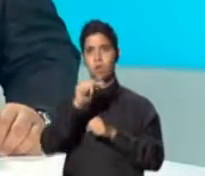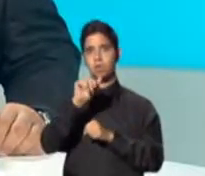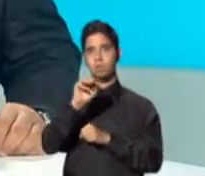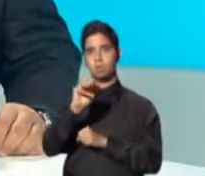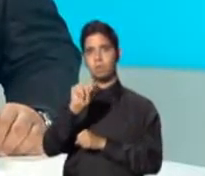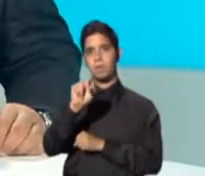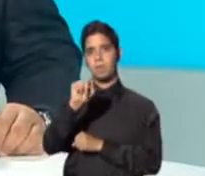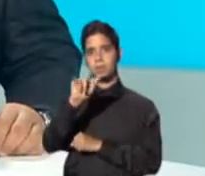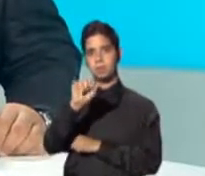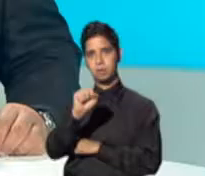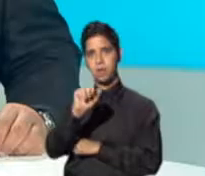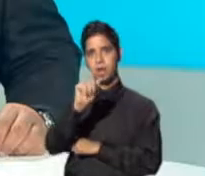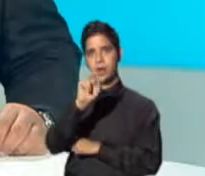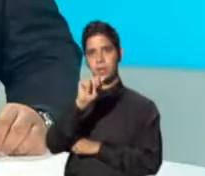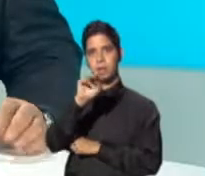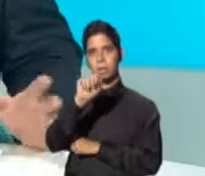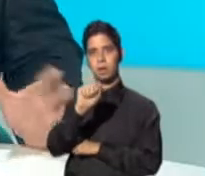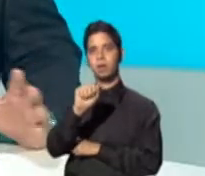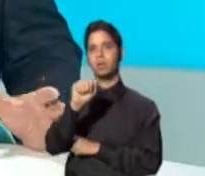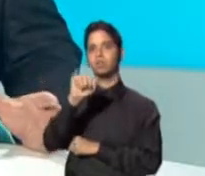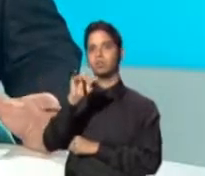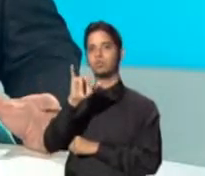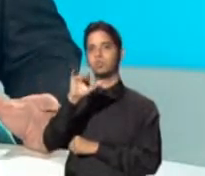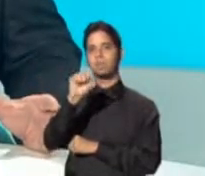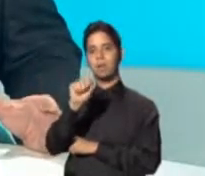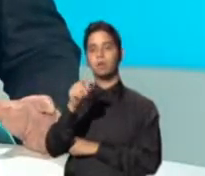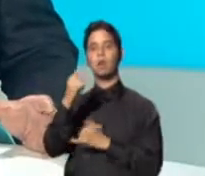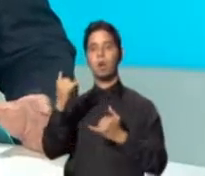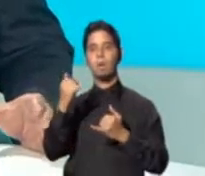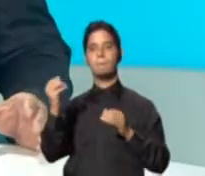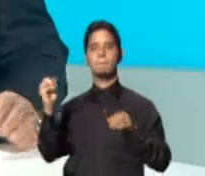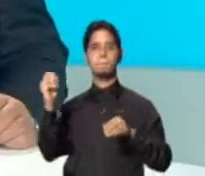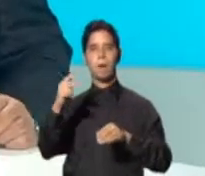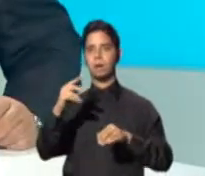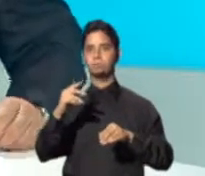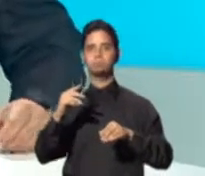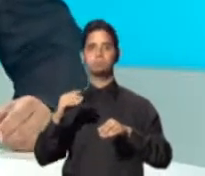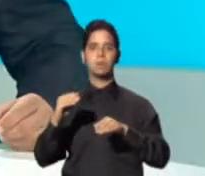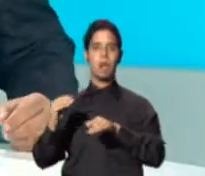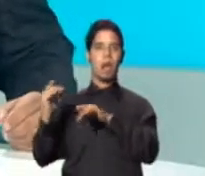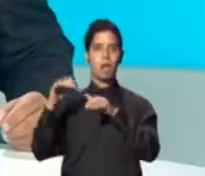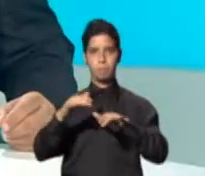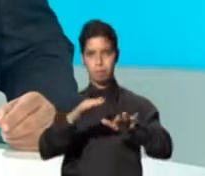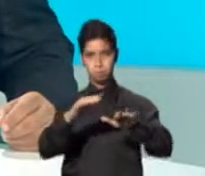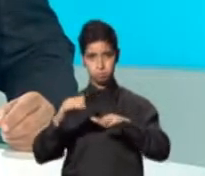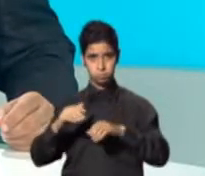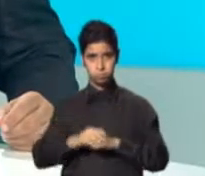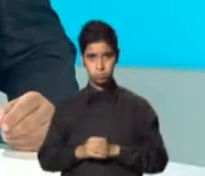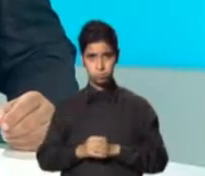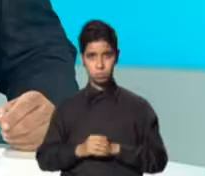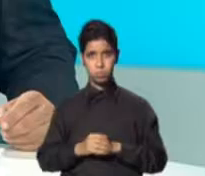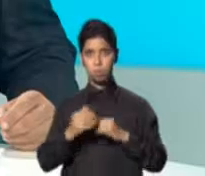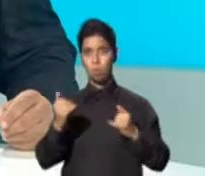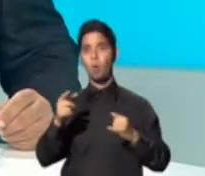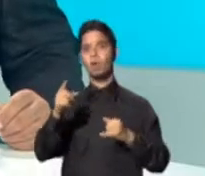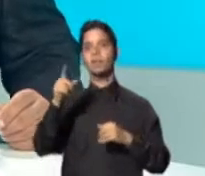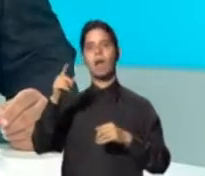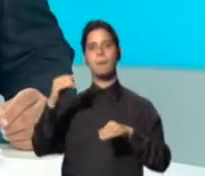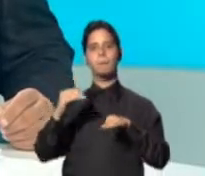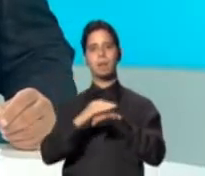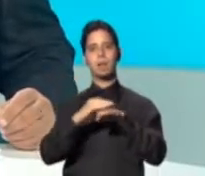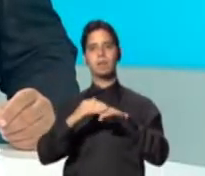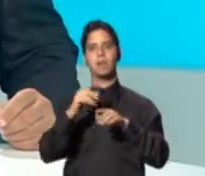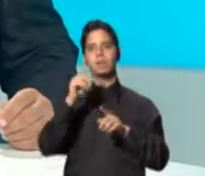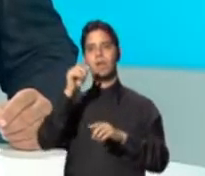y Yuiza regresaron al mar hoy. Fue a eso de las 9 de la mañana cuando los dos manatíes se sumergieron en la playa de Punta Salinas,